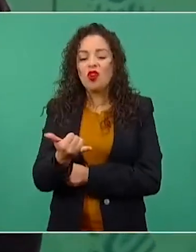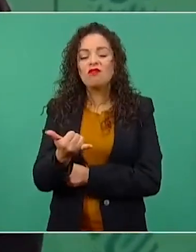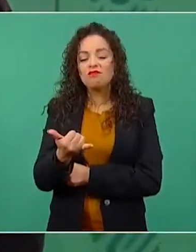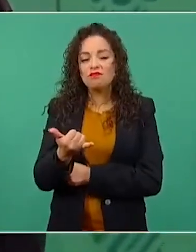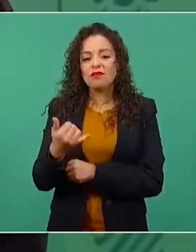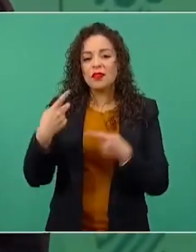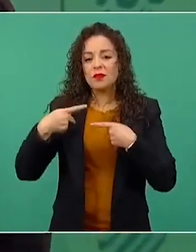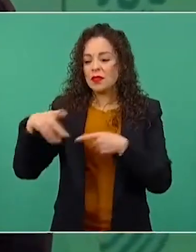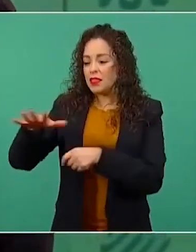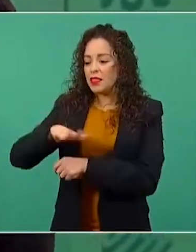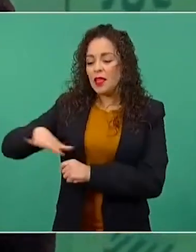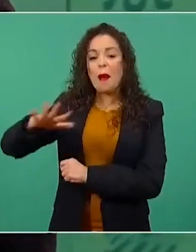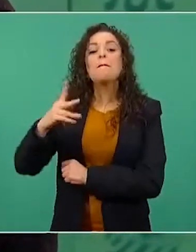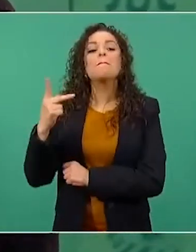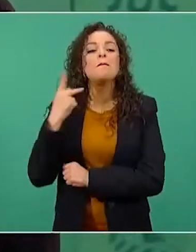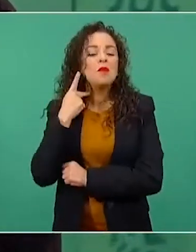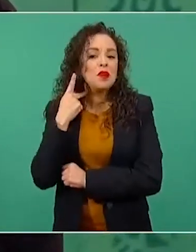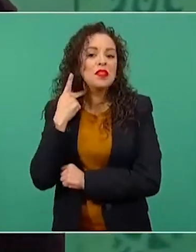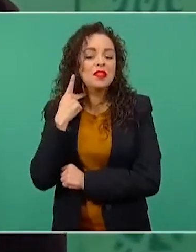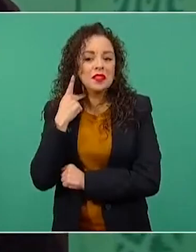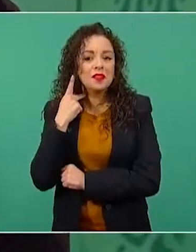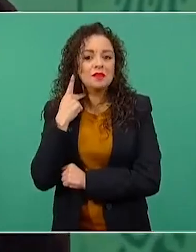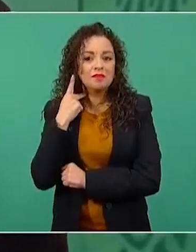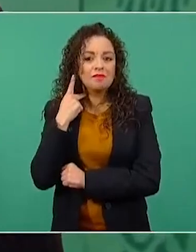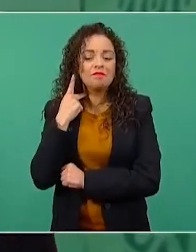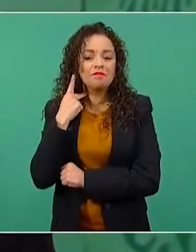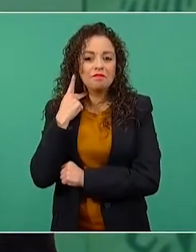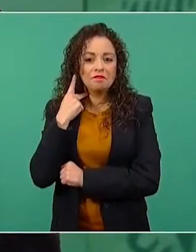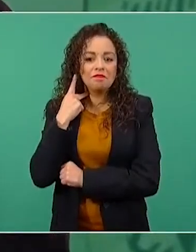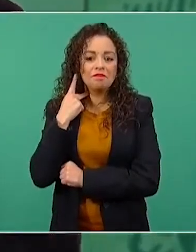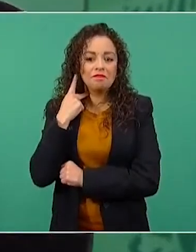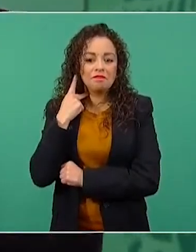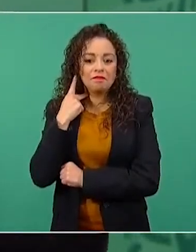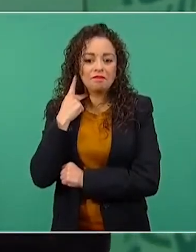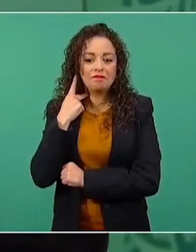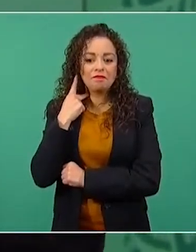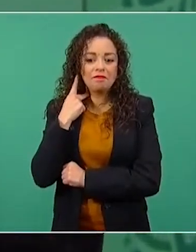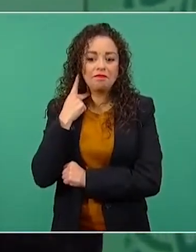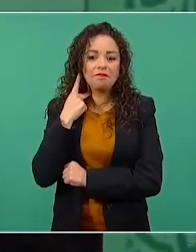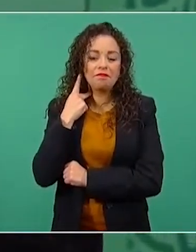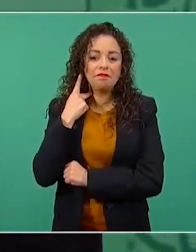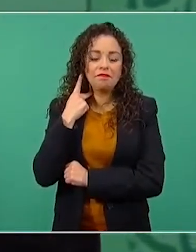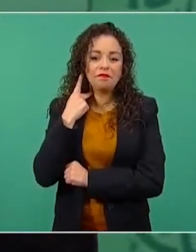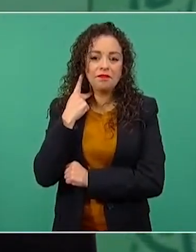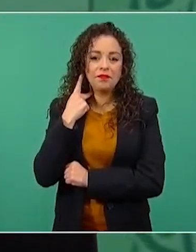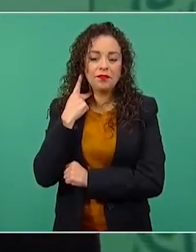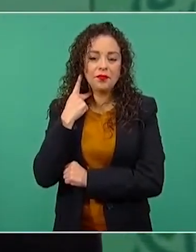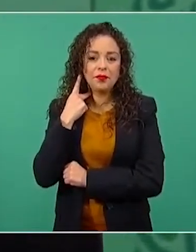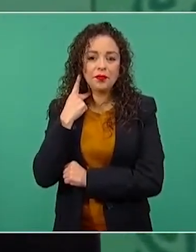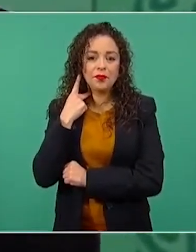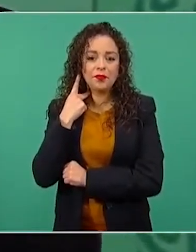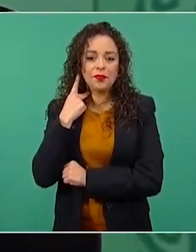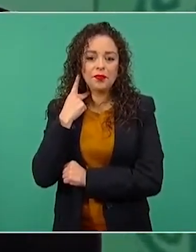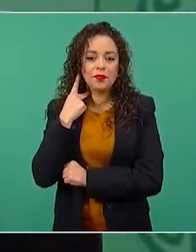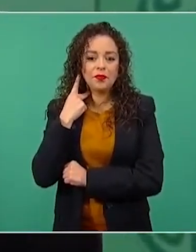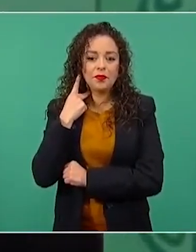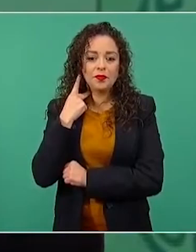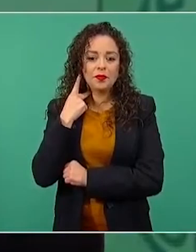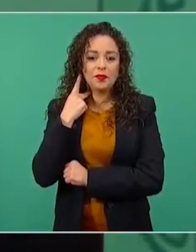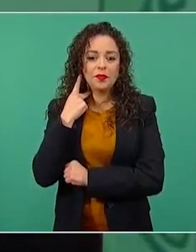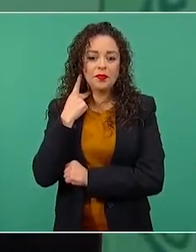que no han querido o